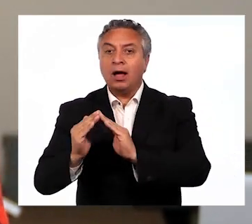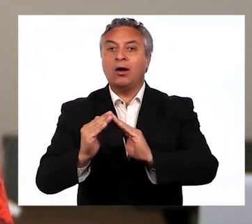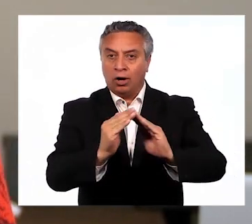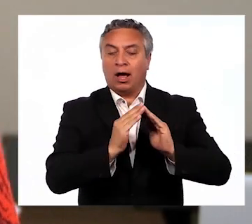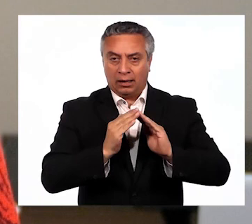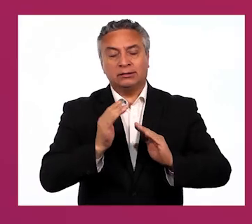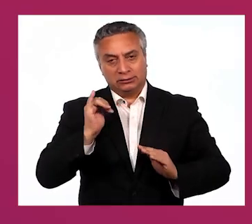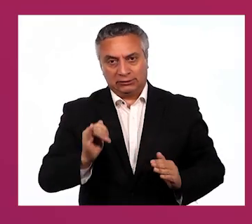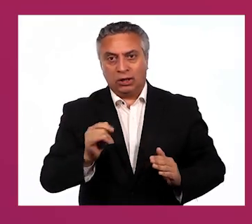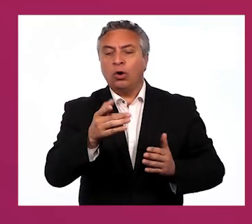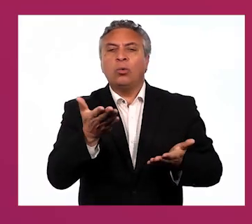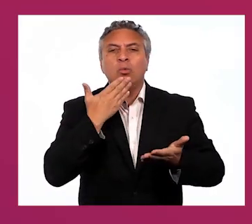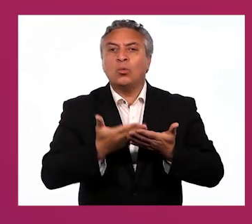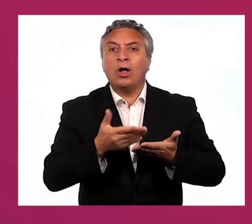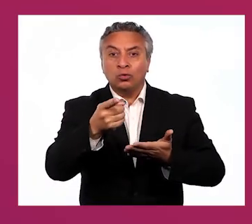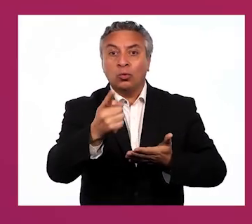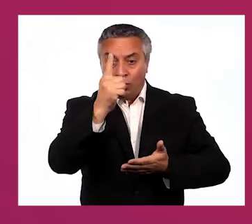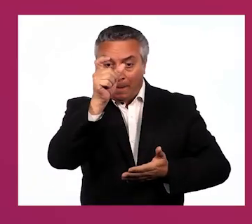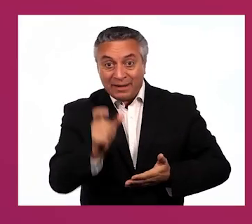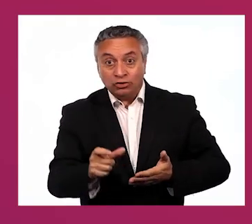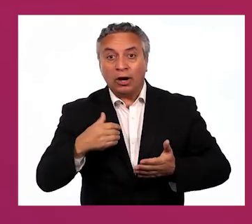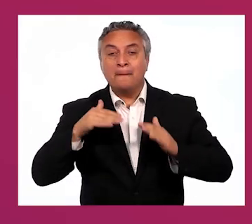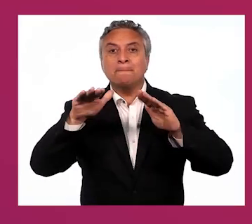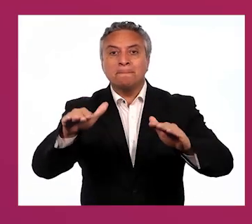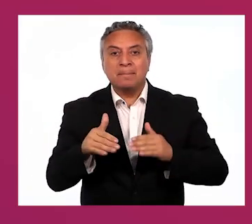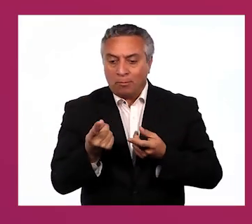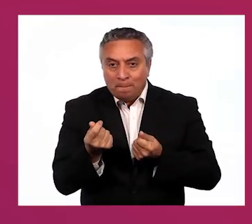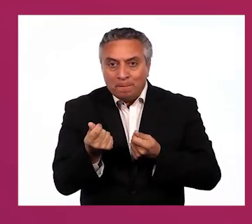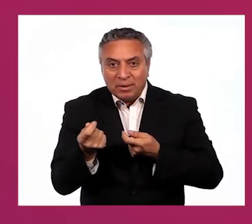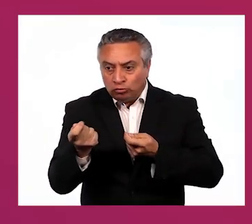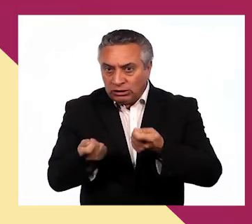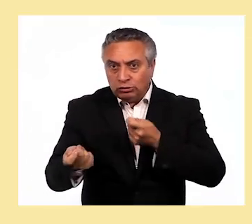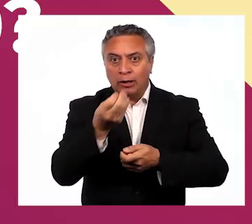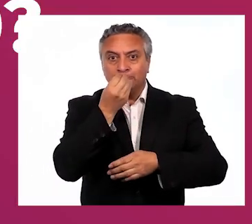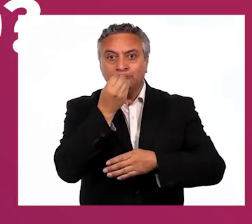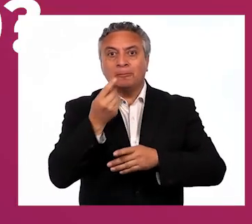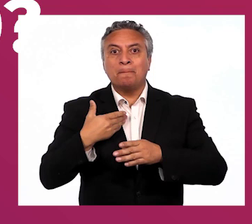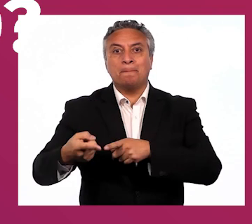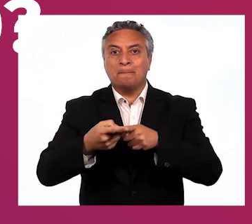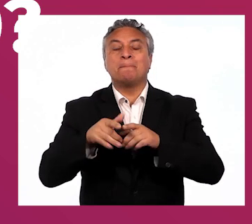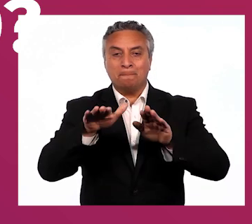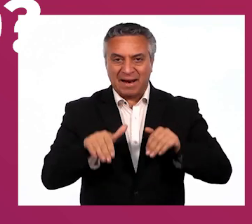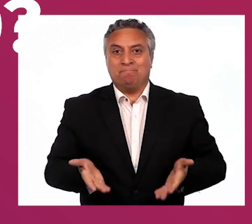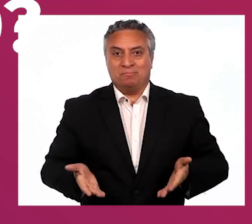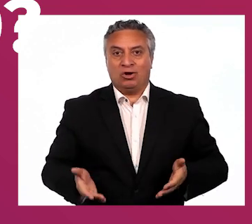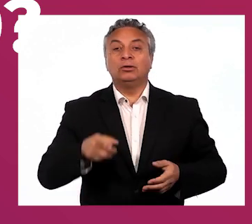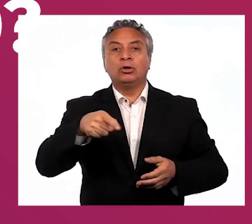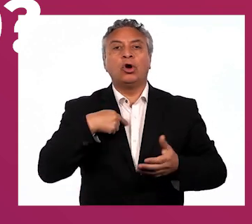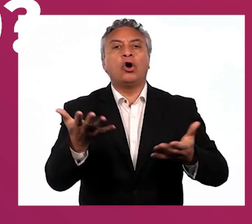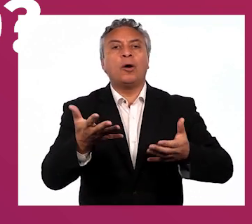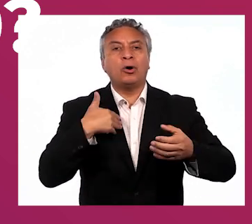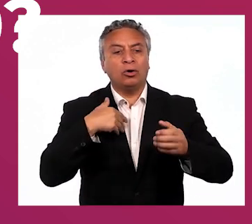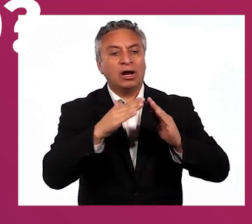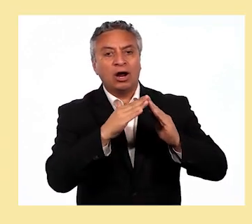Registro Social de Hogares? Cuando una persona más comparte en el mismo presupuesto de alimentación. ¿Cómo puedo salirme de un hogar al